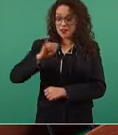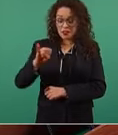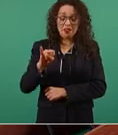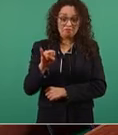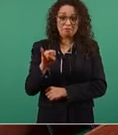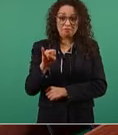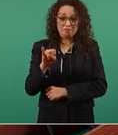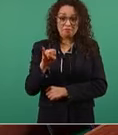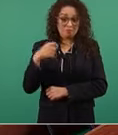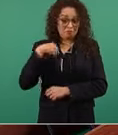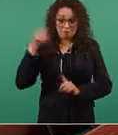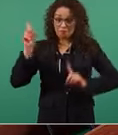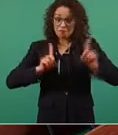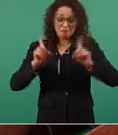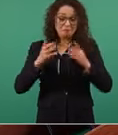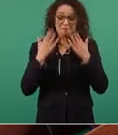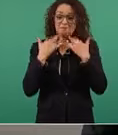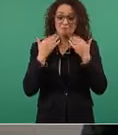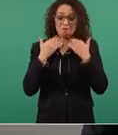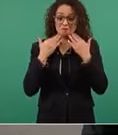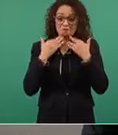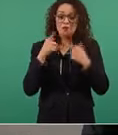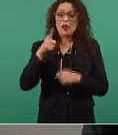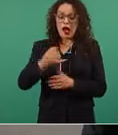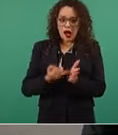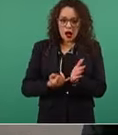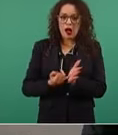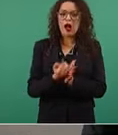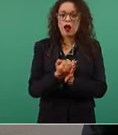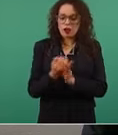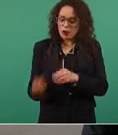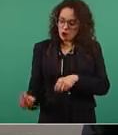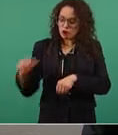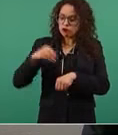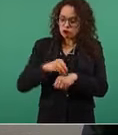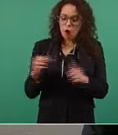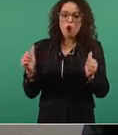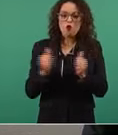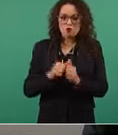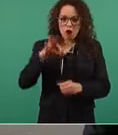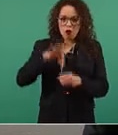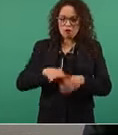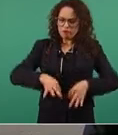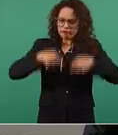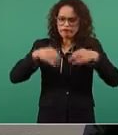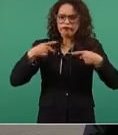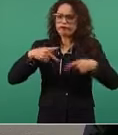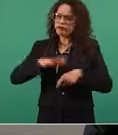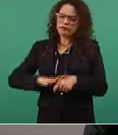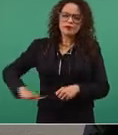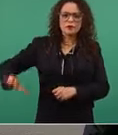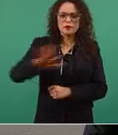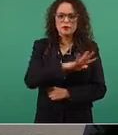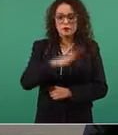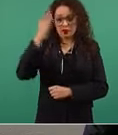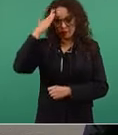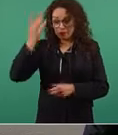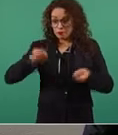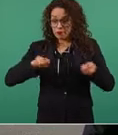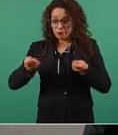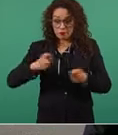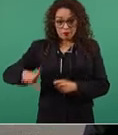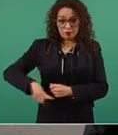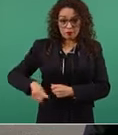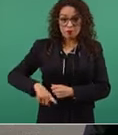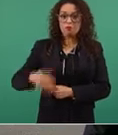fue elegido democráticamente y que está gobernando dentro de los parámetros de la